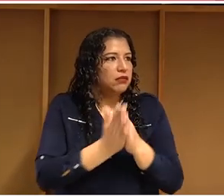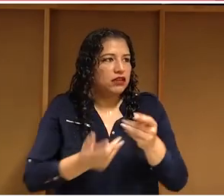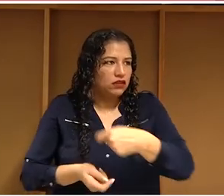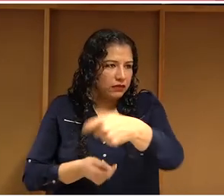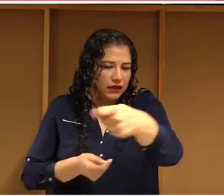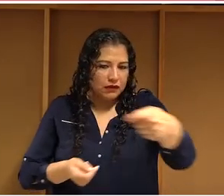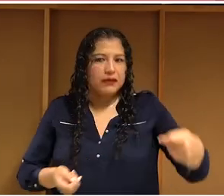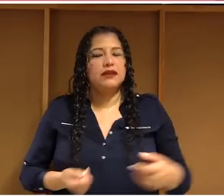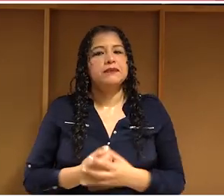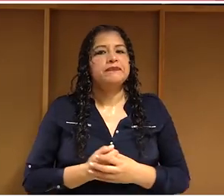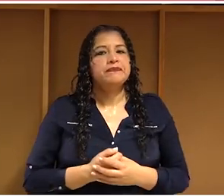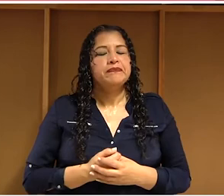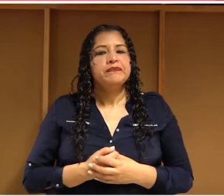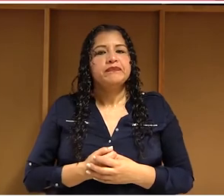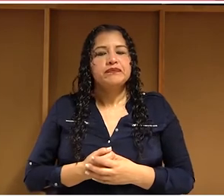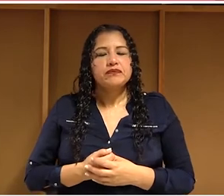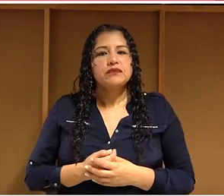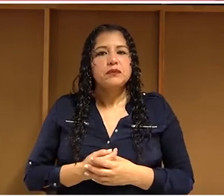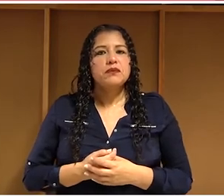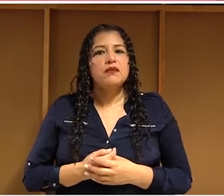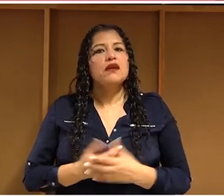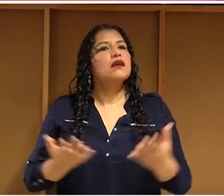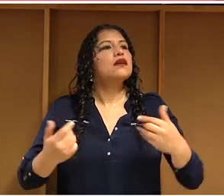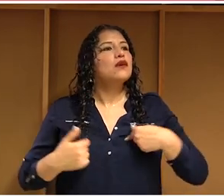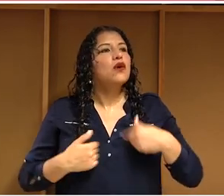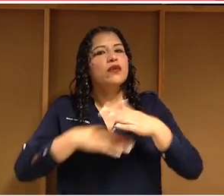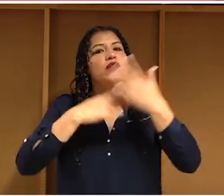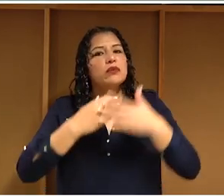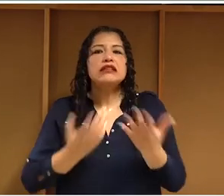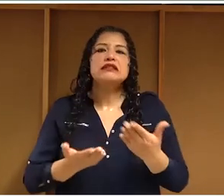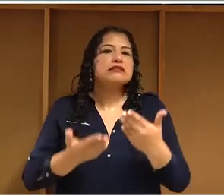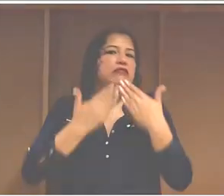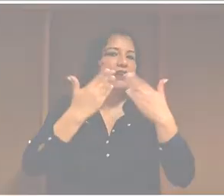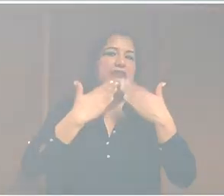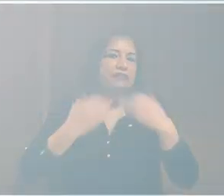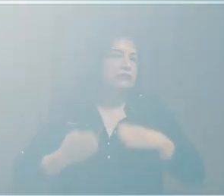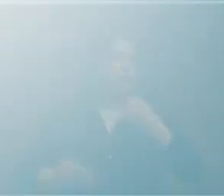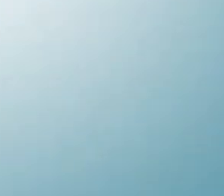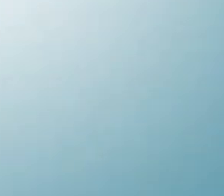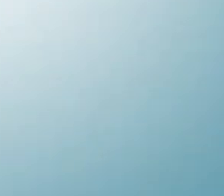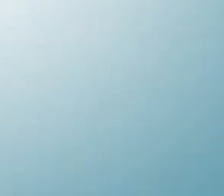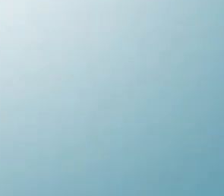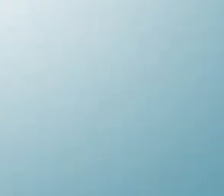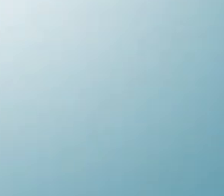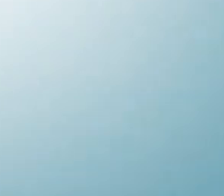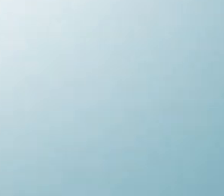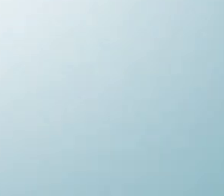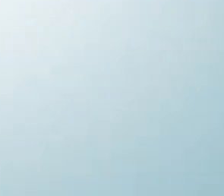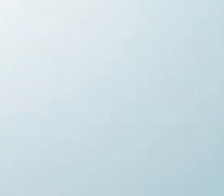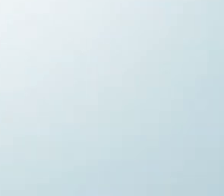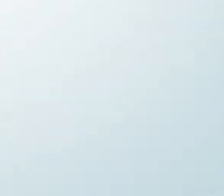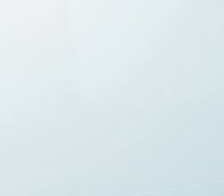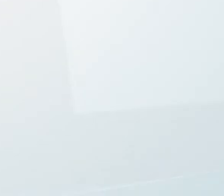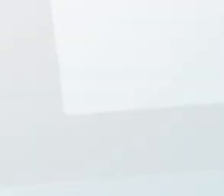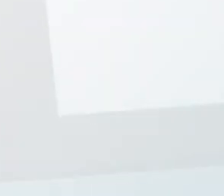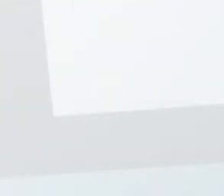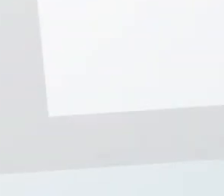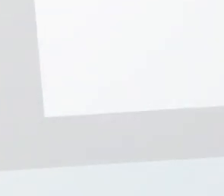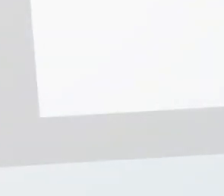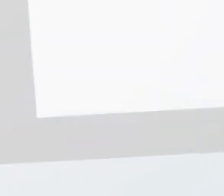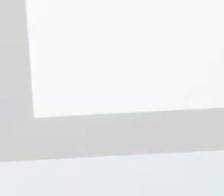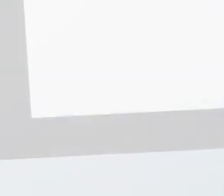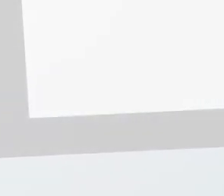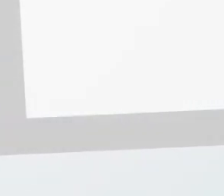pero nada encantado de responder las preguntas y muchísimas gracias gracias aplausos Gracias.